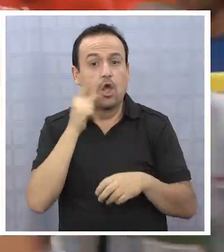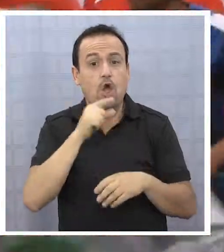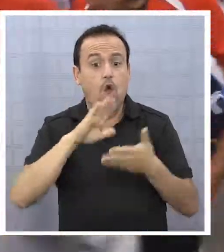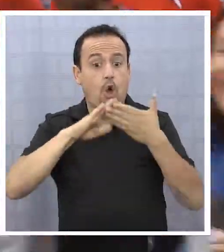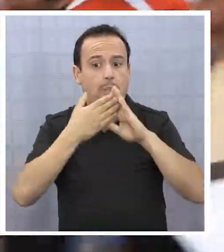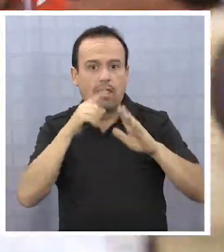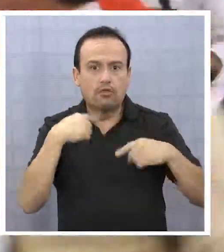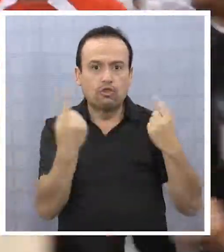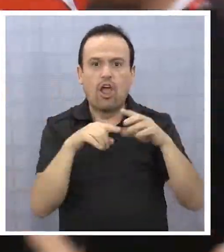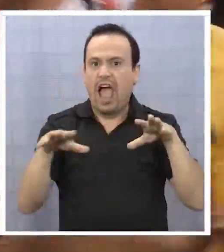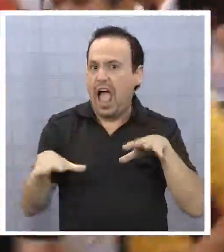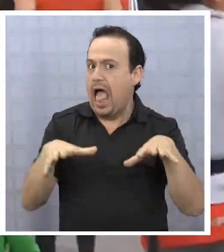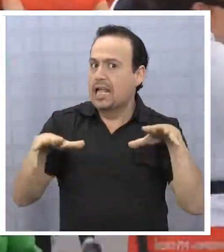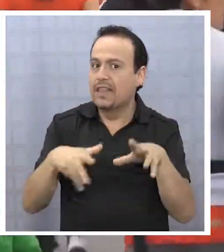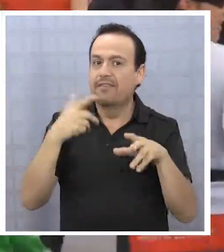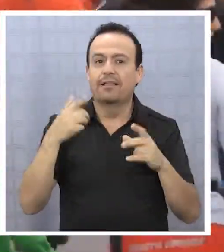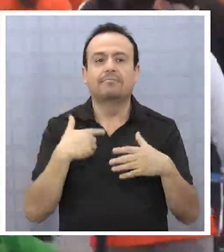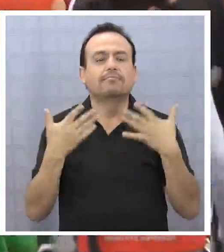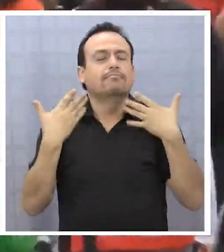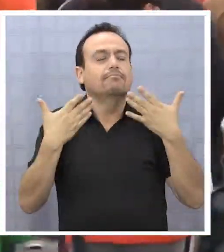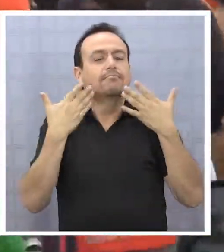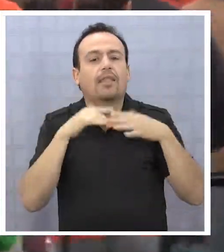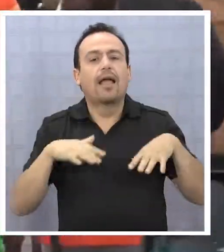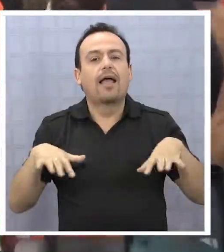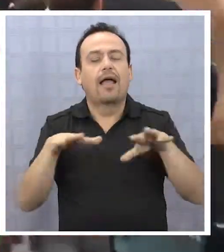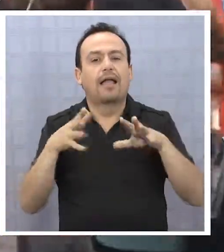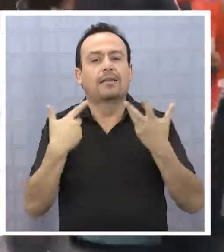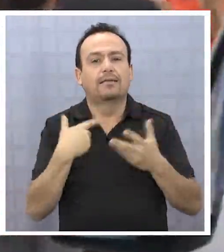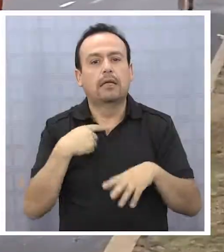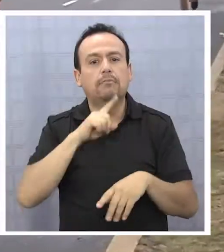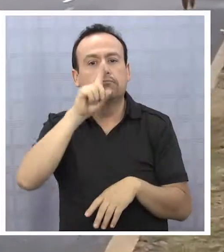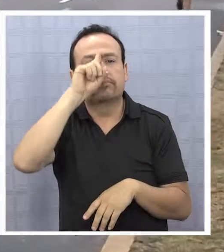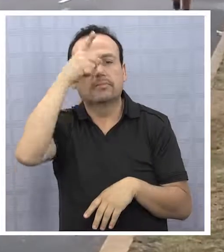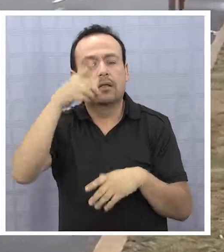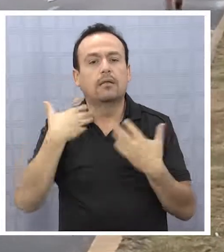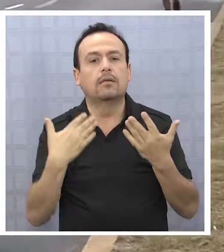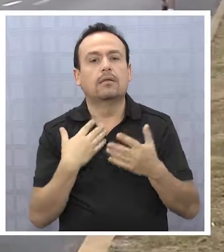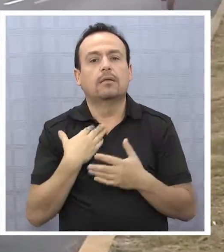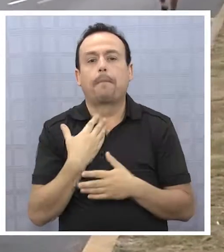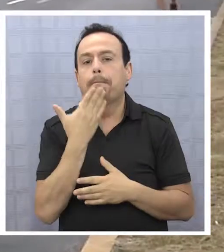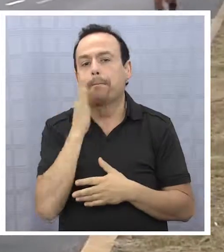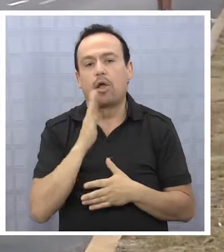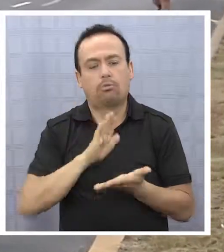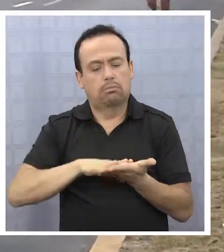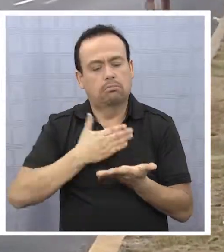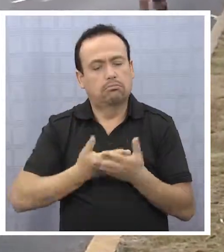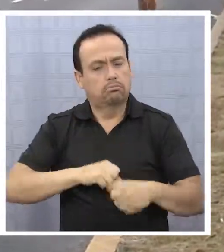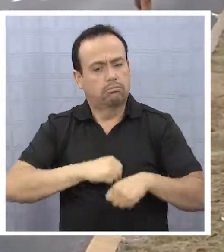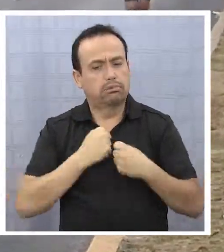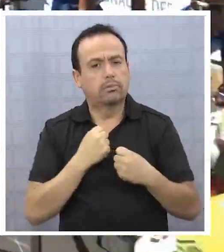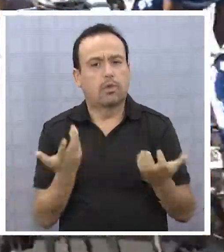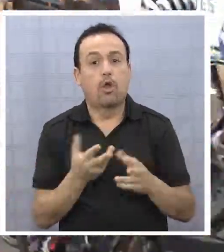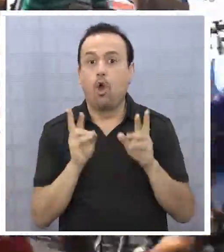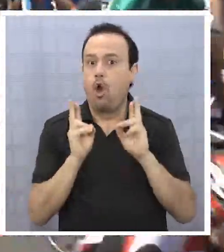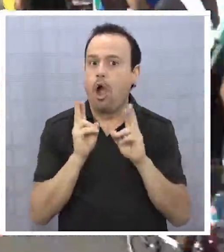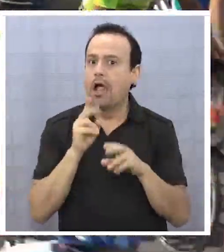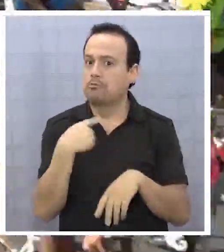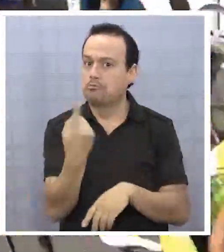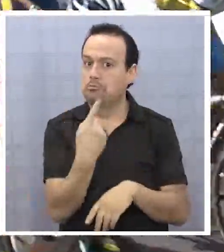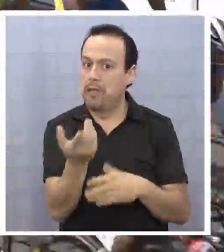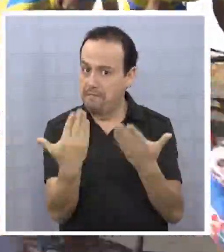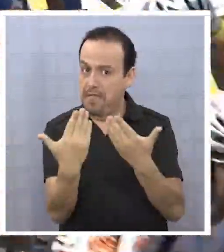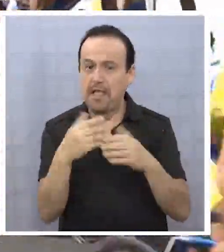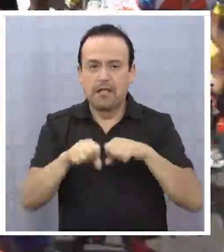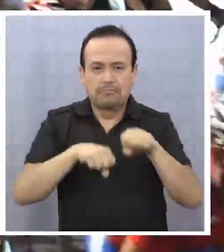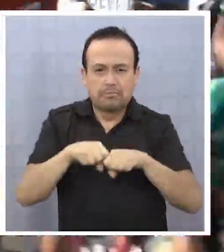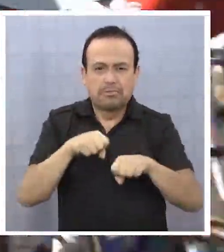comunidad realice actividad física al aire libre y empiece a adquirir hábitos de vida más saludables. Ojalá que todos vayan con bicicleta,